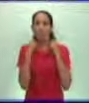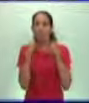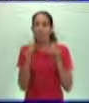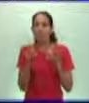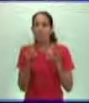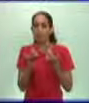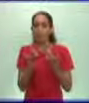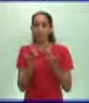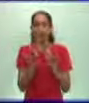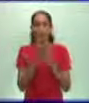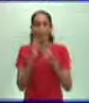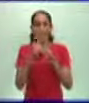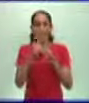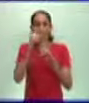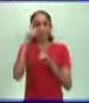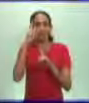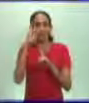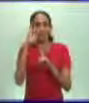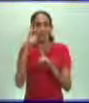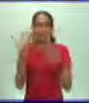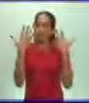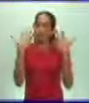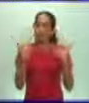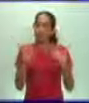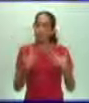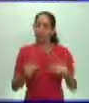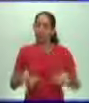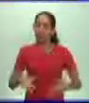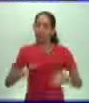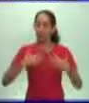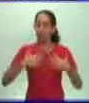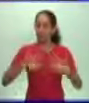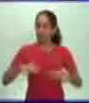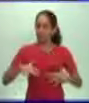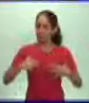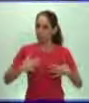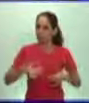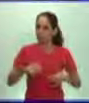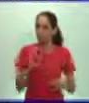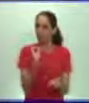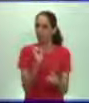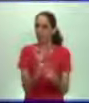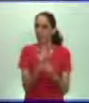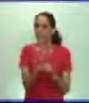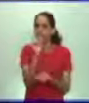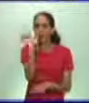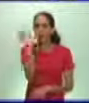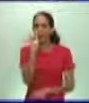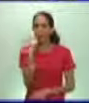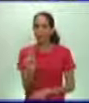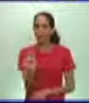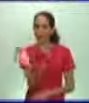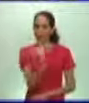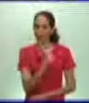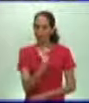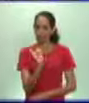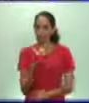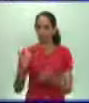retornara a ese sentido espiritual de los inicios del surgimiento del cristianismo en Roma. Y que fuera un poco que